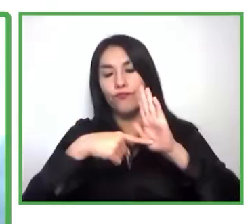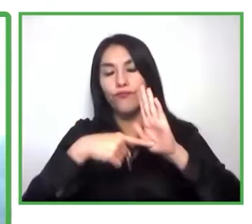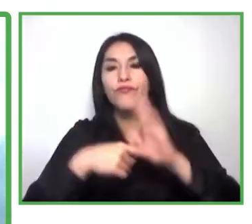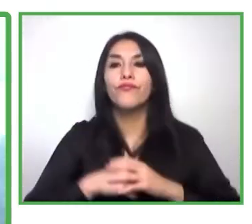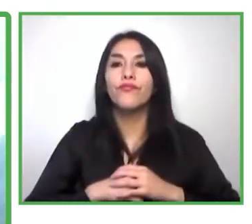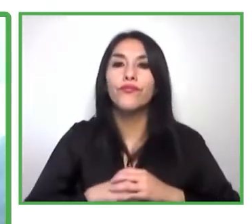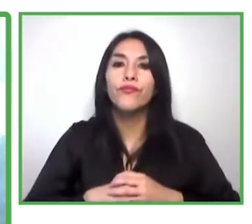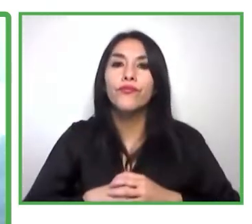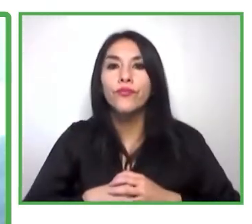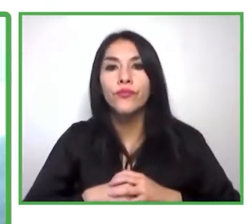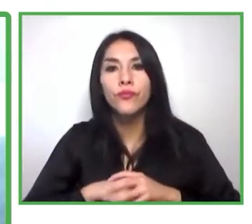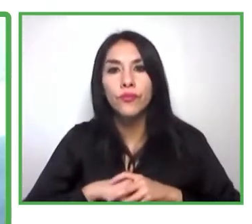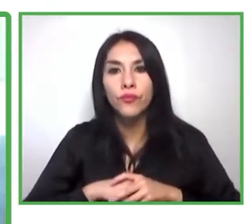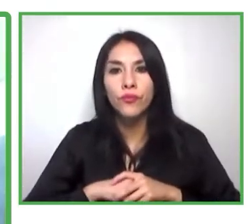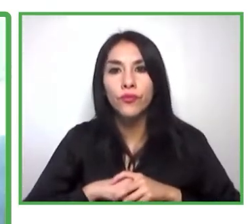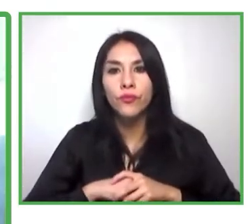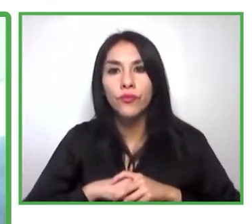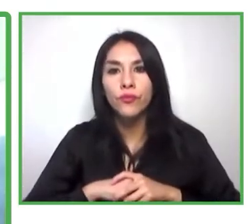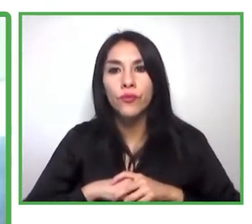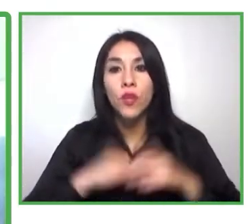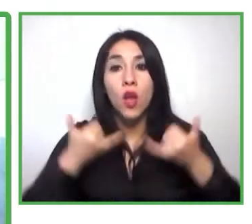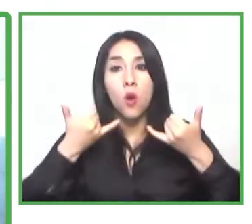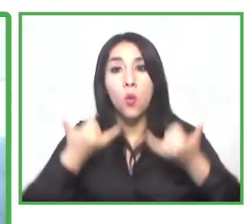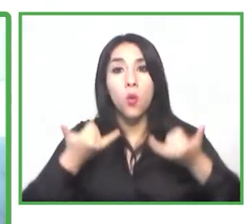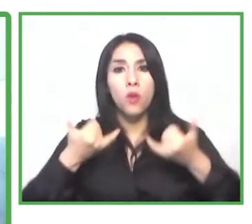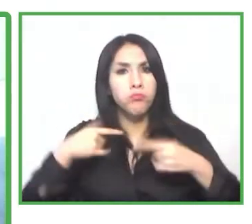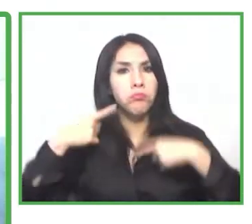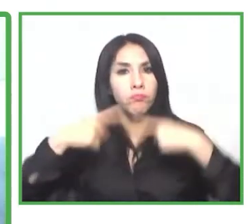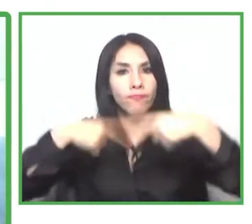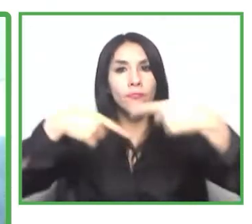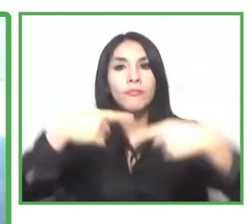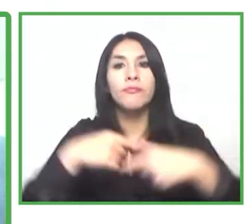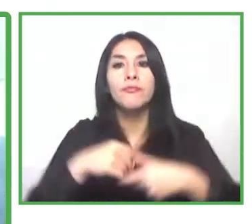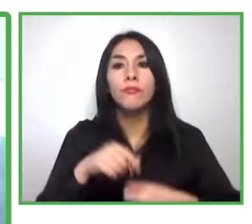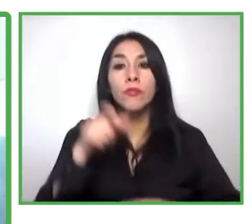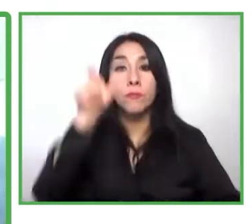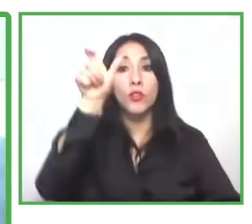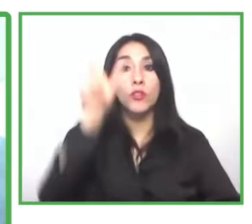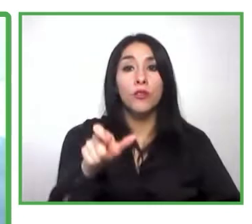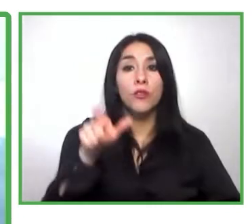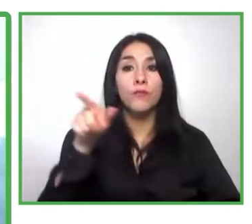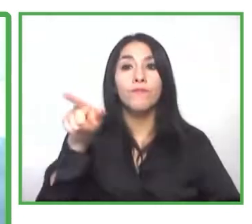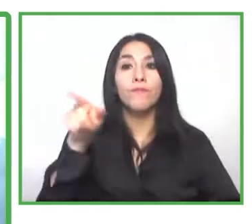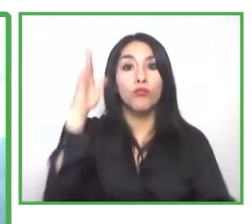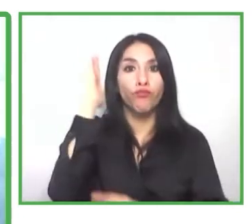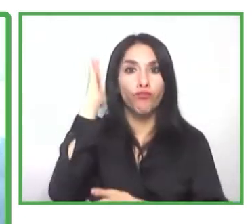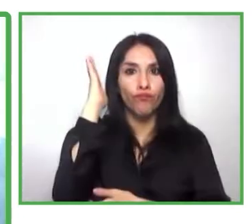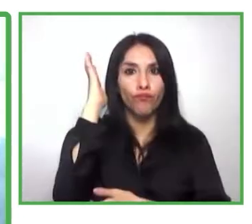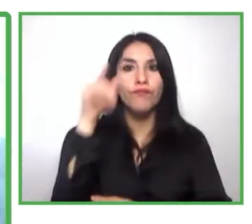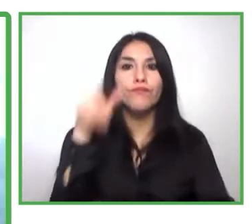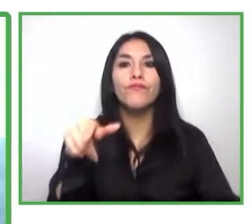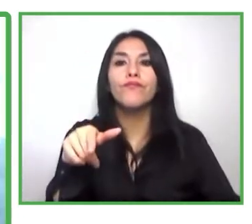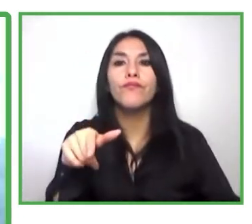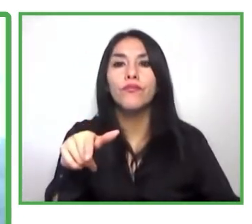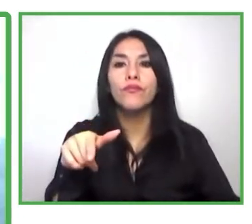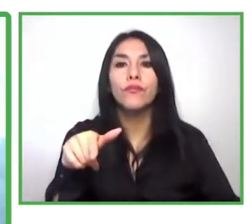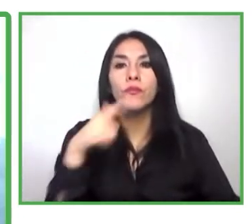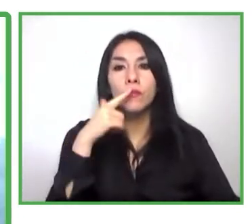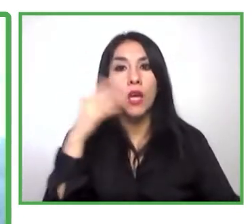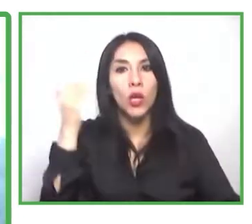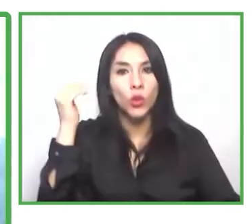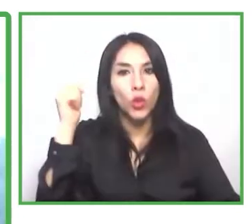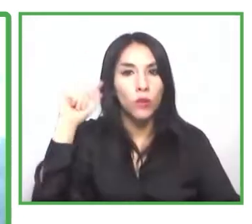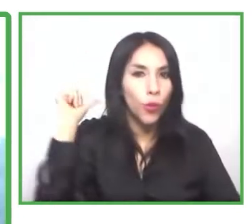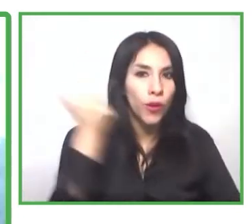y seguimos con los expositores, vamos a saludar a Gabriel Marco Longo, CEO y cofundador de